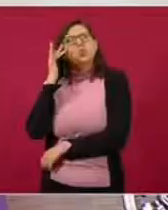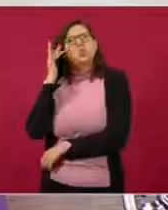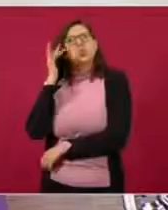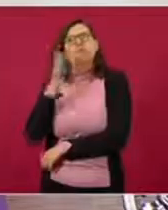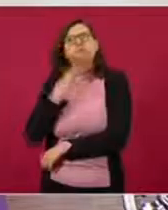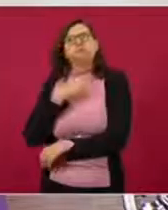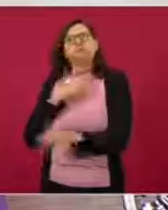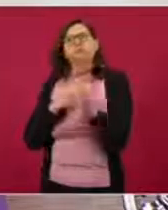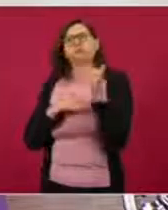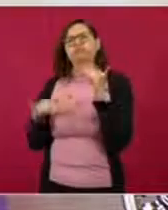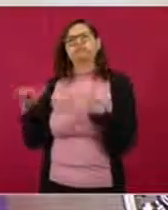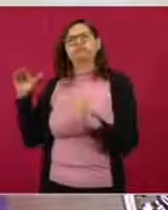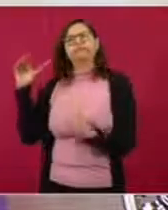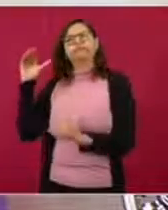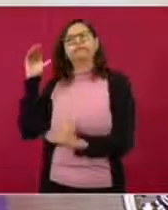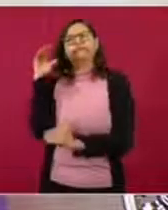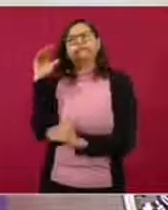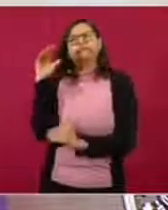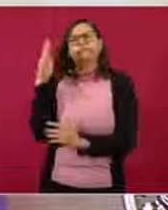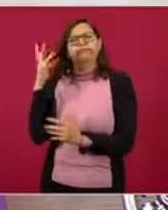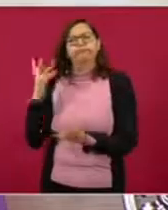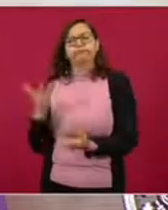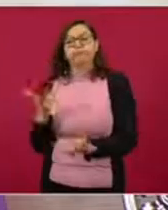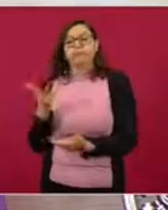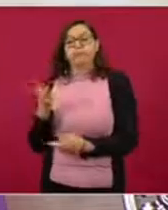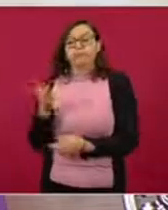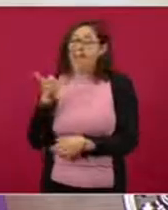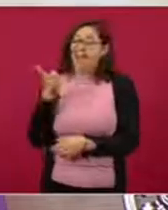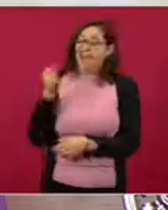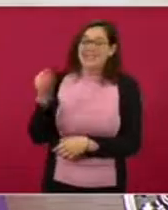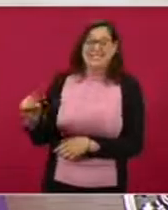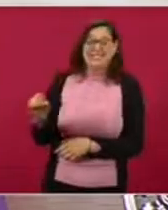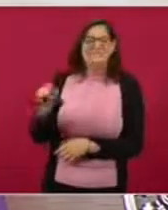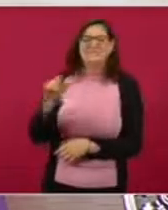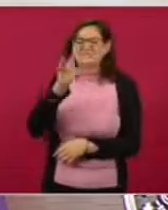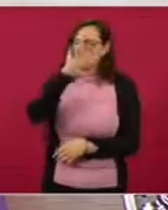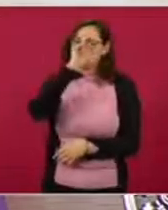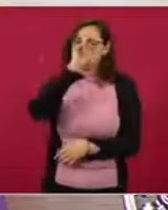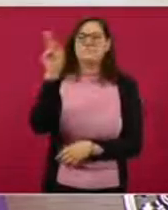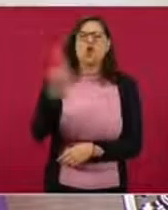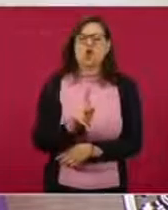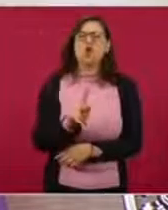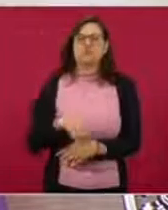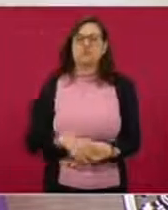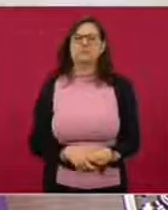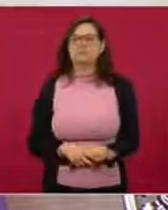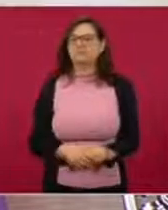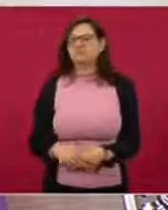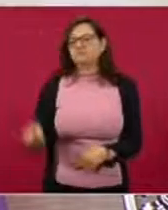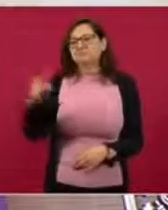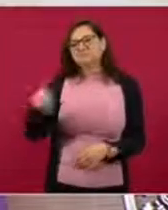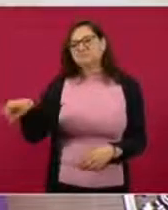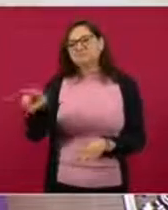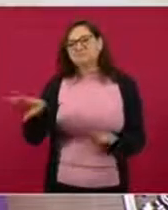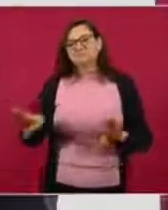sentirse superior. Por lo general son racistas, clasistas.